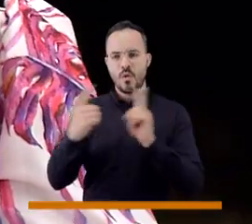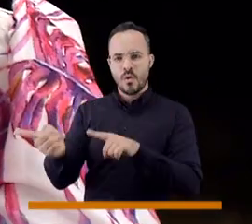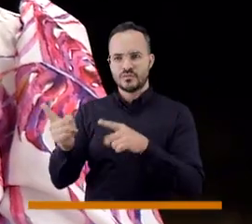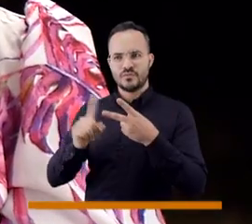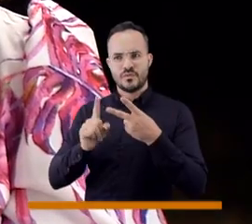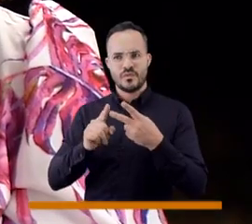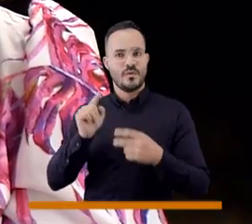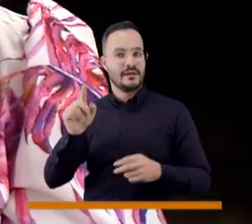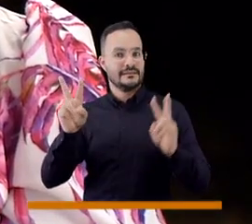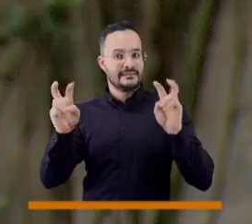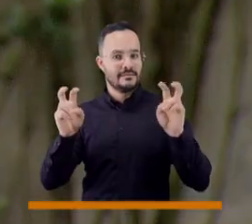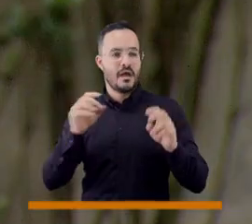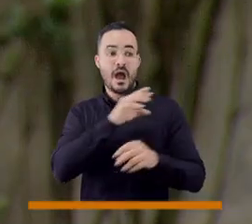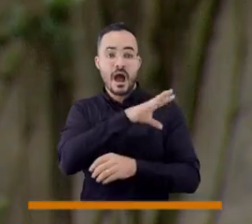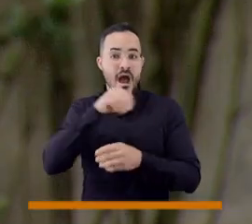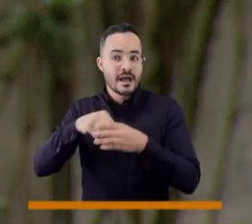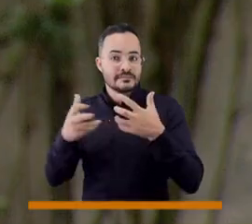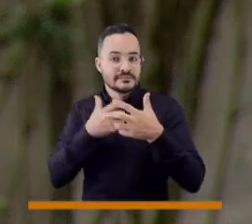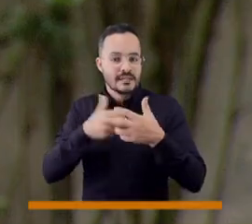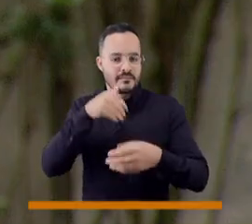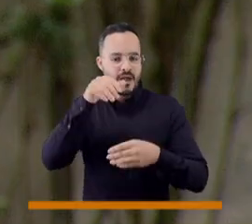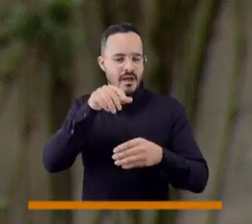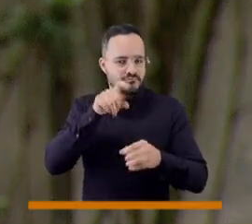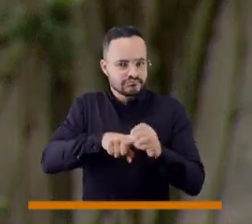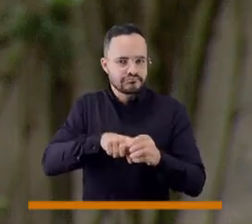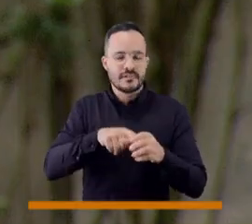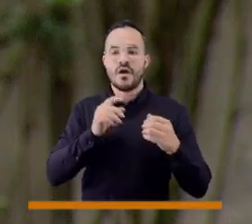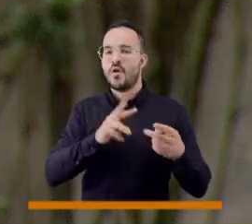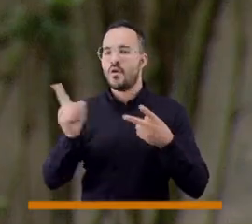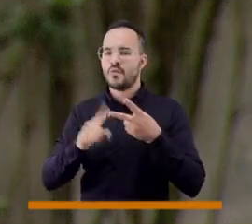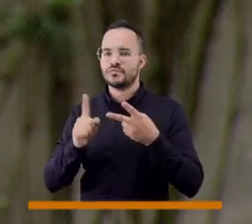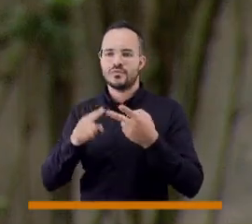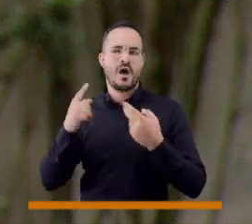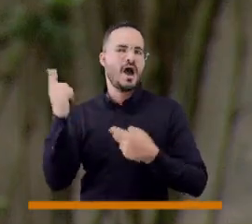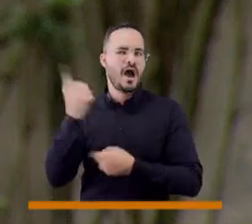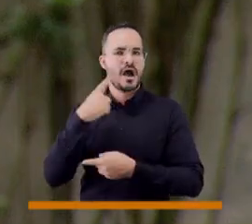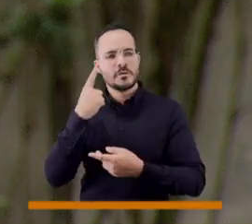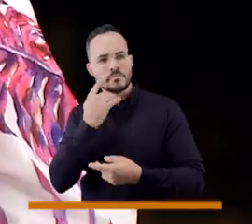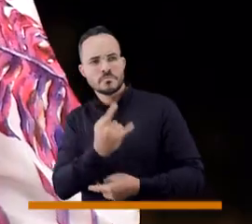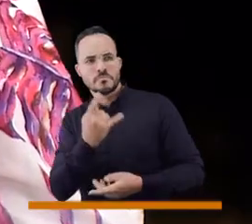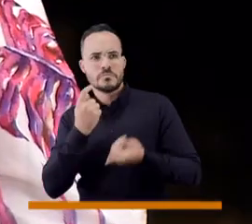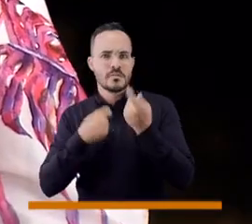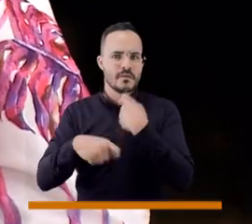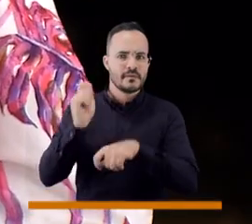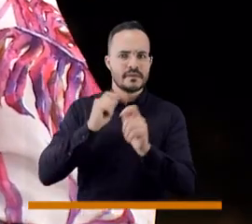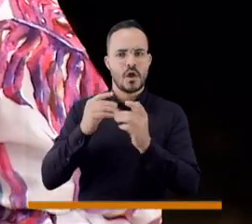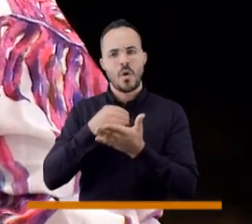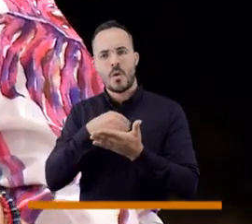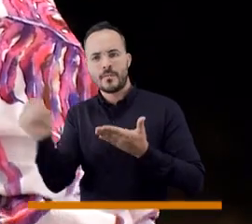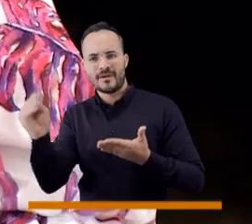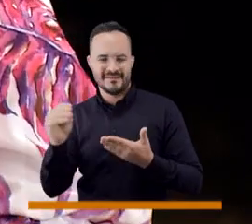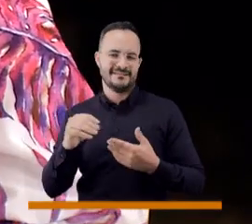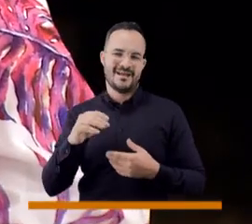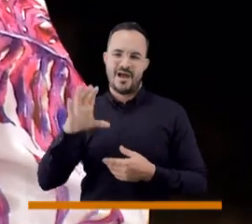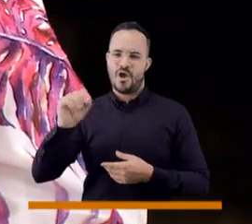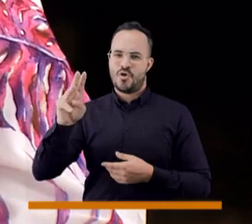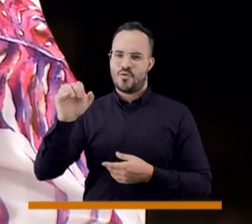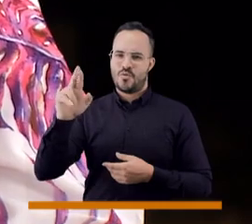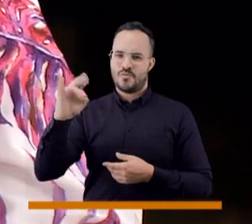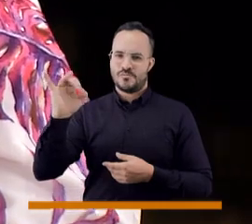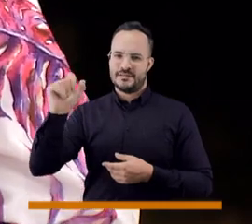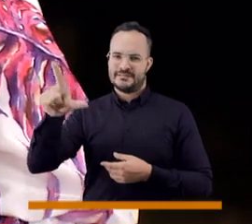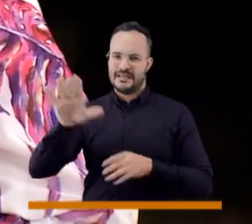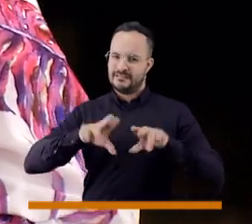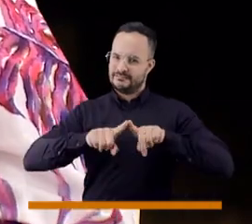también para que ayudemos en este espacio a generar pedagogía sobre estos temas que nos tocan el bolsillo. Lo primero es